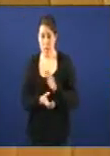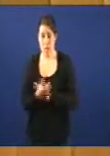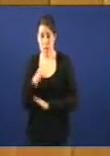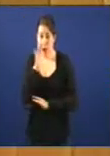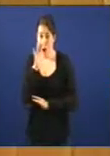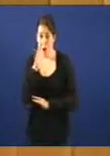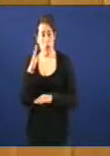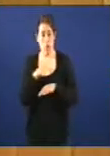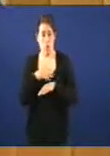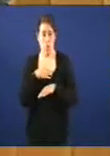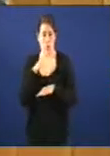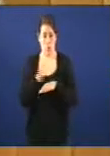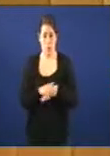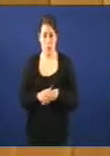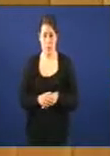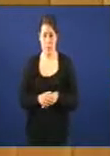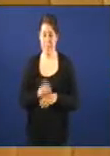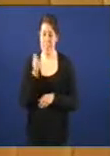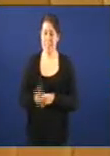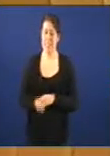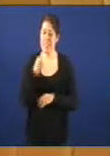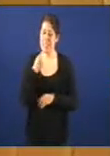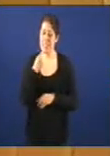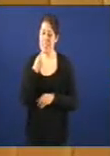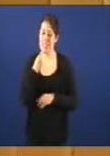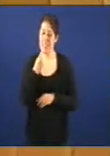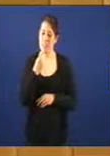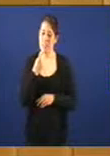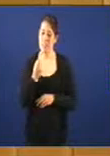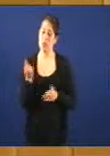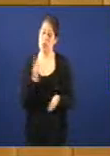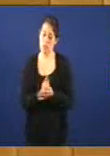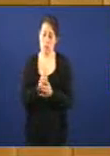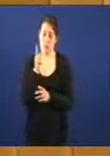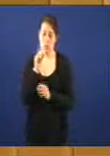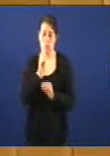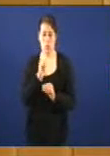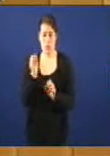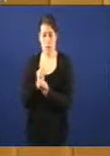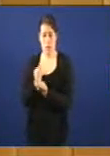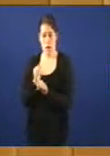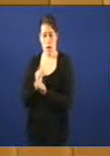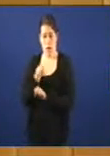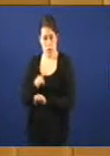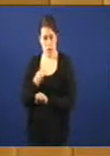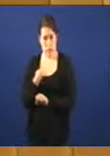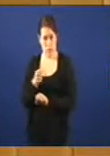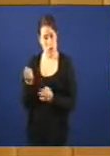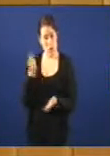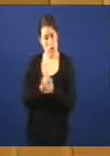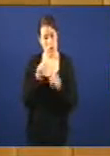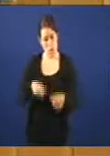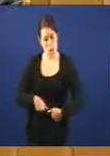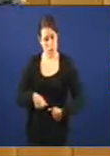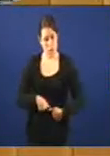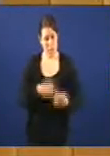cumpla a legalidade que día sentencia? reposición das súas traballadoras no seu posto de traballo o posto de traballo xa non existe non está a maquinaria